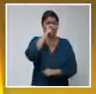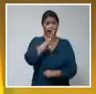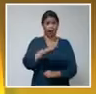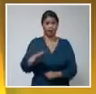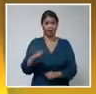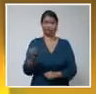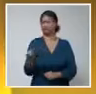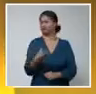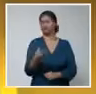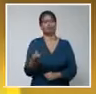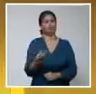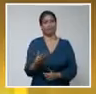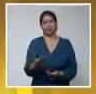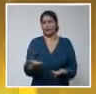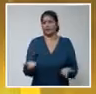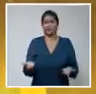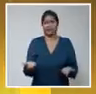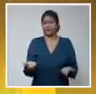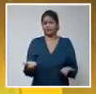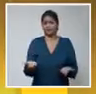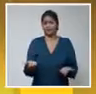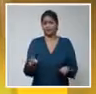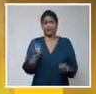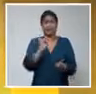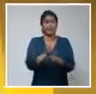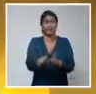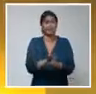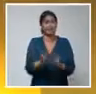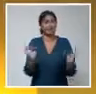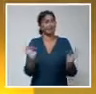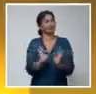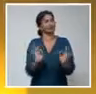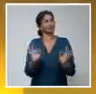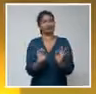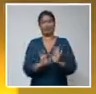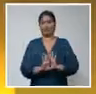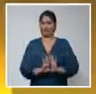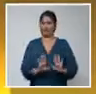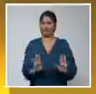ensayo clínico en población pediátrica por ninguno de los candidatos vacunales que están en fase de evaluación clínica. Gracias. Gracias.